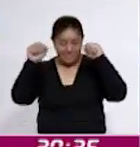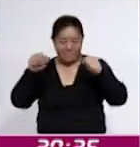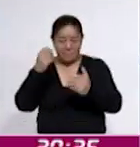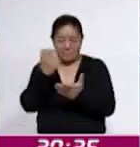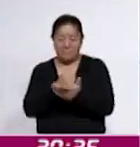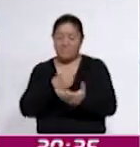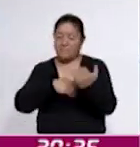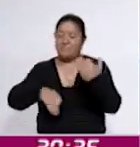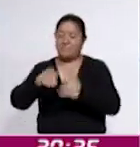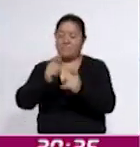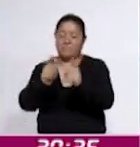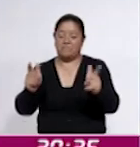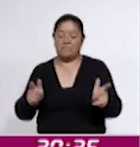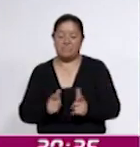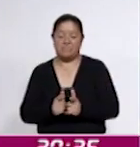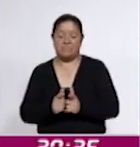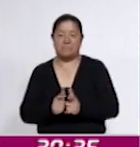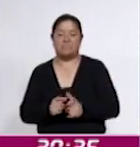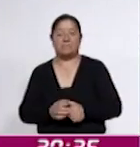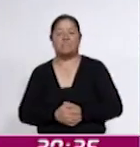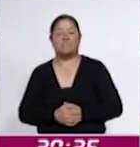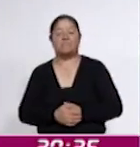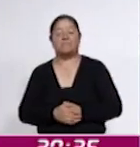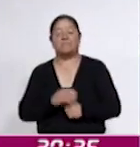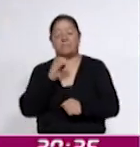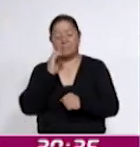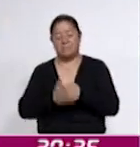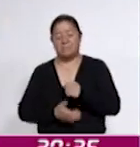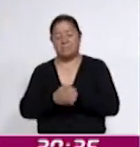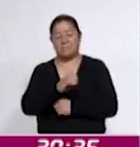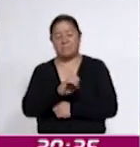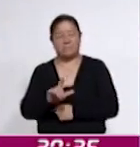colectivo. Para Colacid Noticias, Edith López.